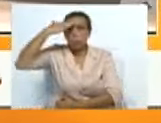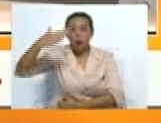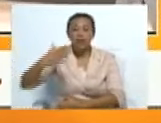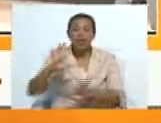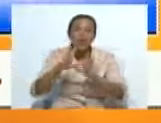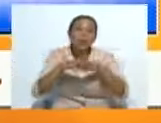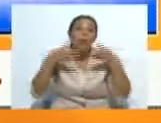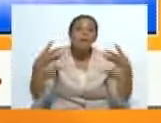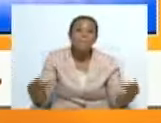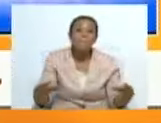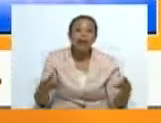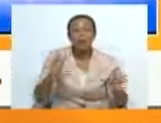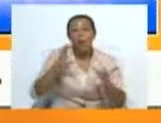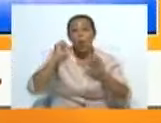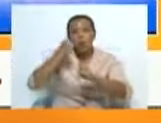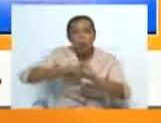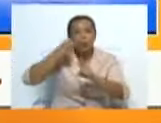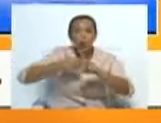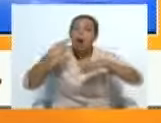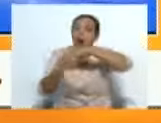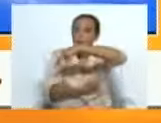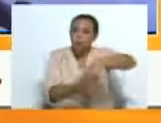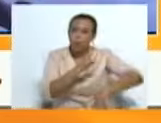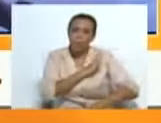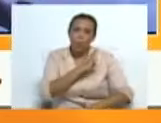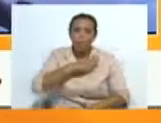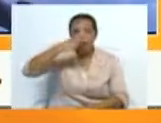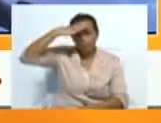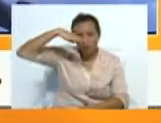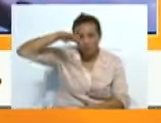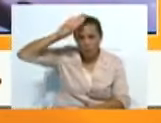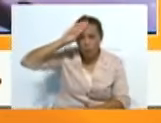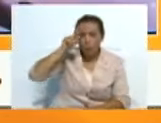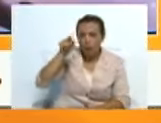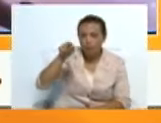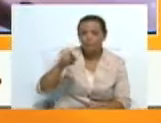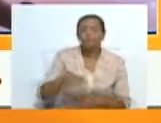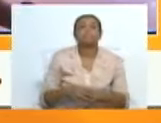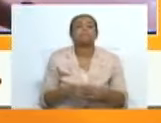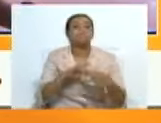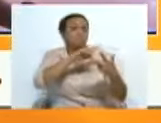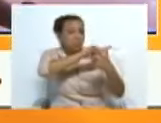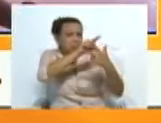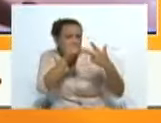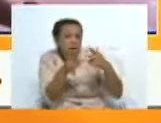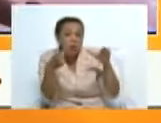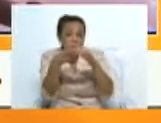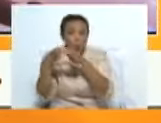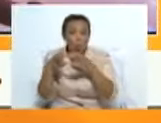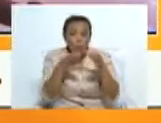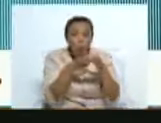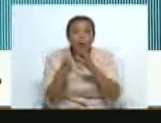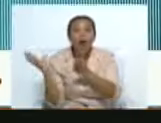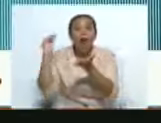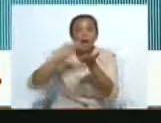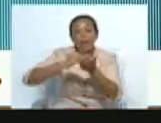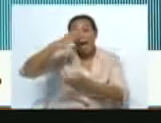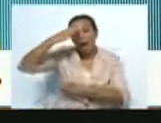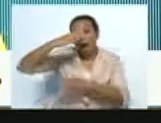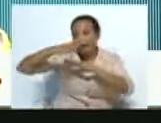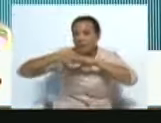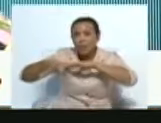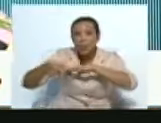novela del luchador revolucionario Pablo de la Torriente Brau. Los tres grupos regresaron a la isla